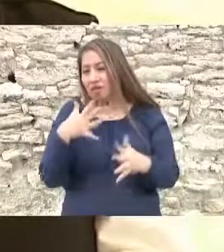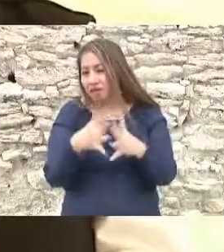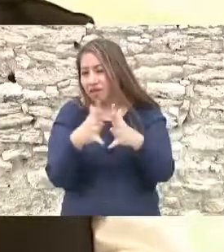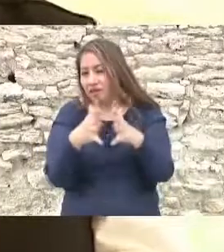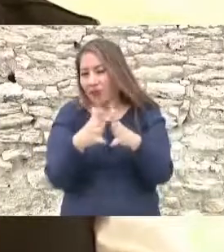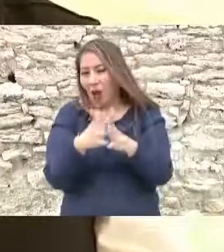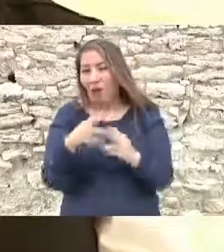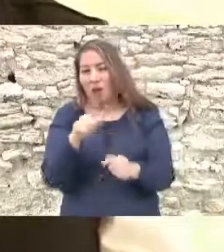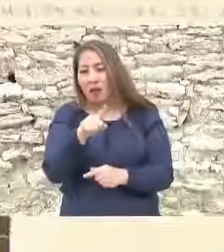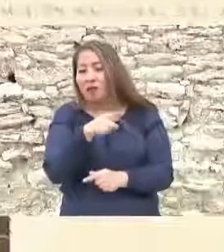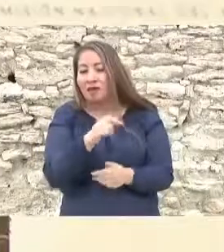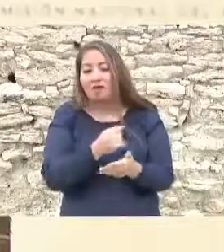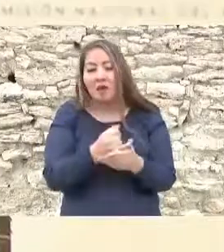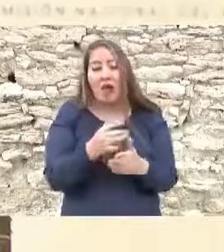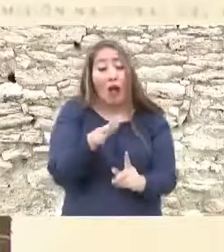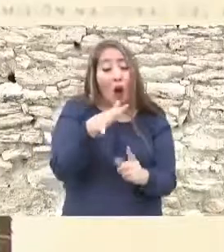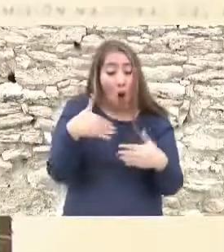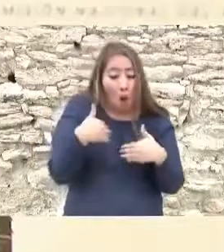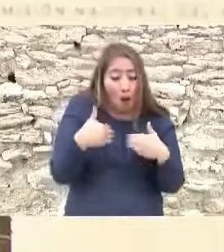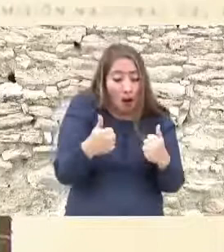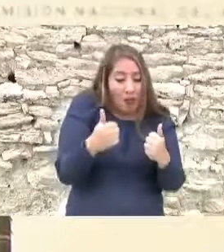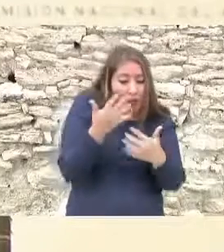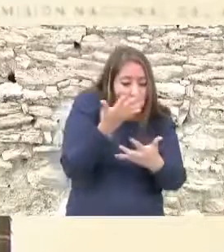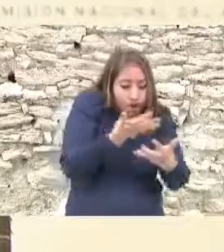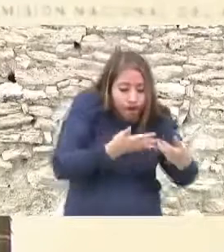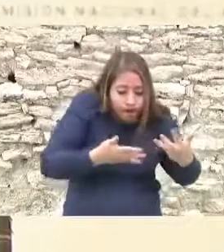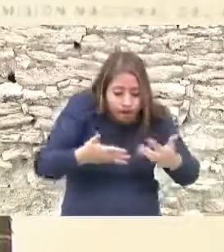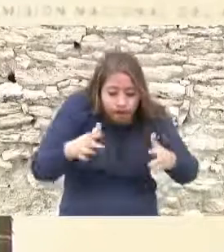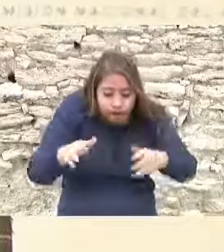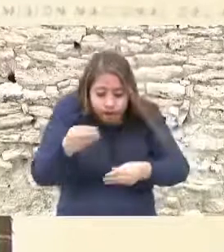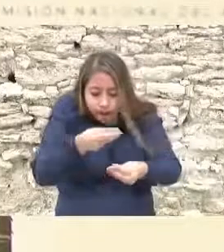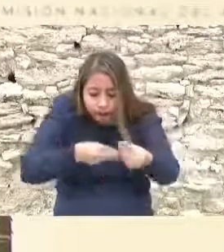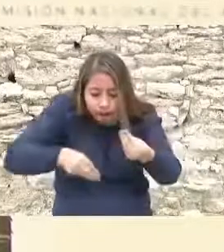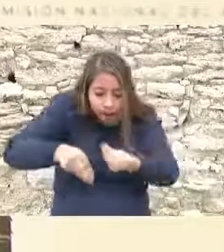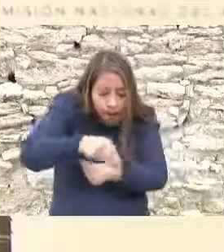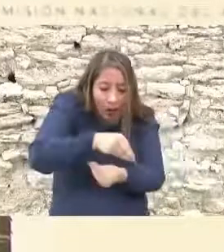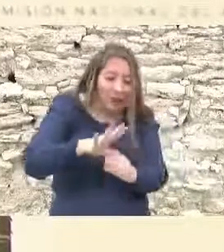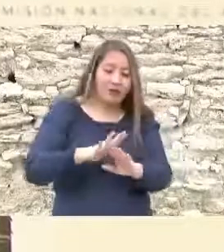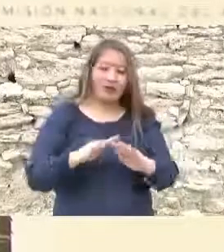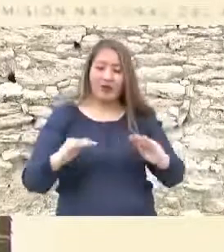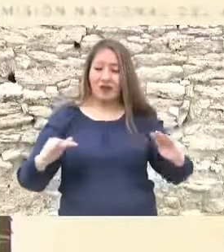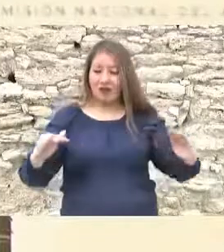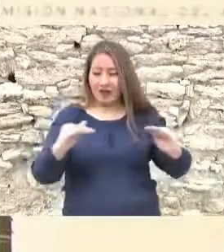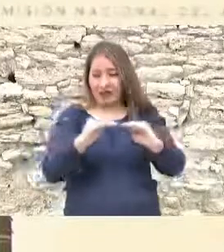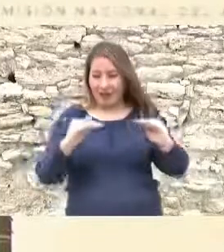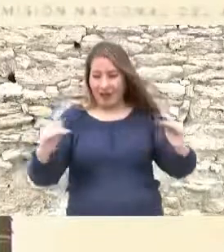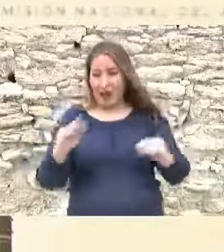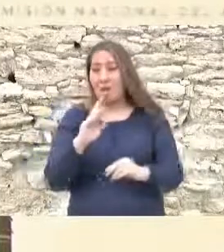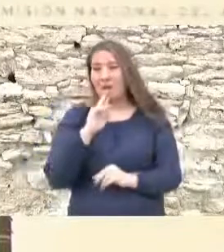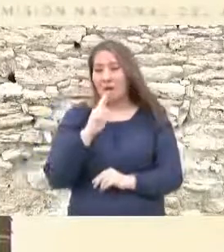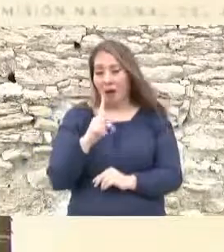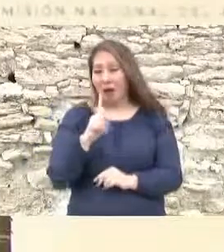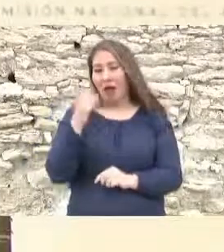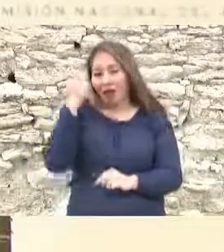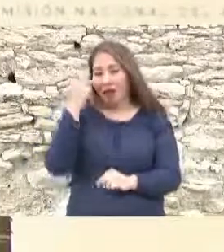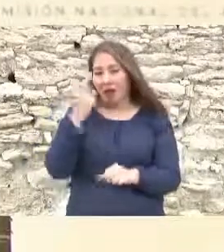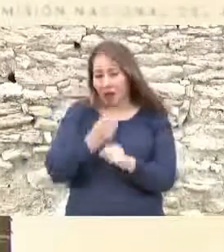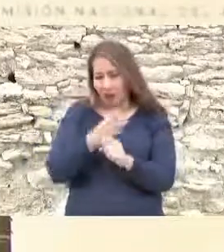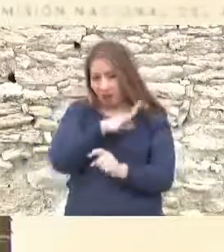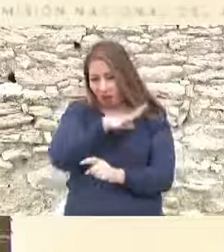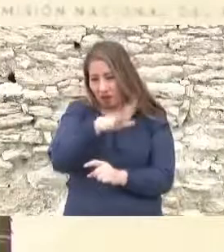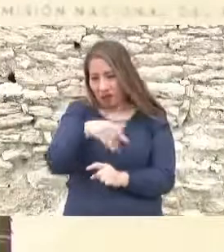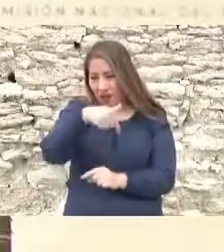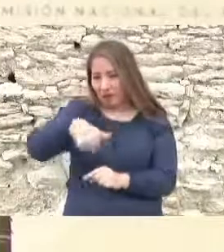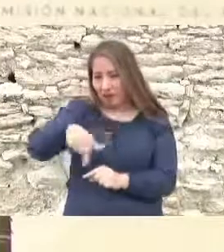decidida y la comprensión de todos los demás usuarios. Me gusta mucho cómo lo pone el director del Área Natural